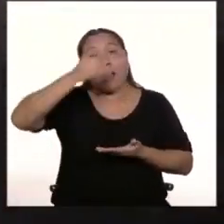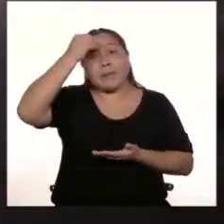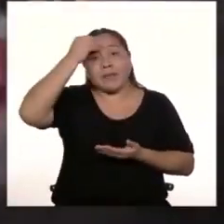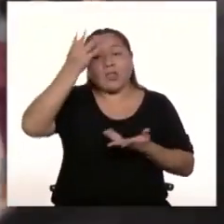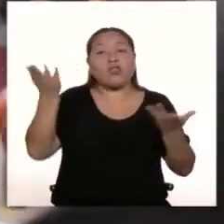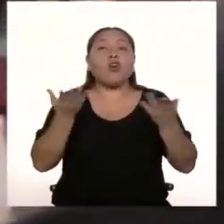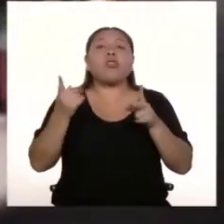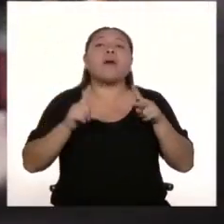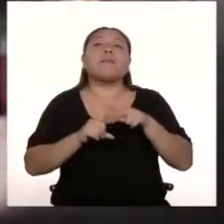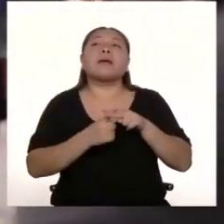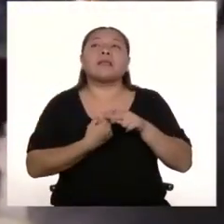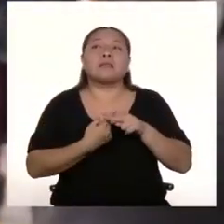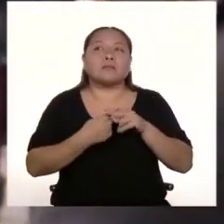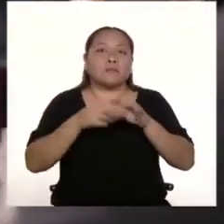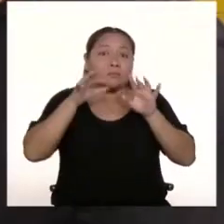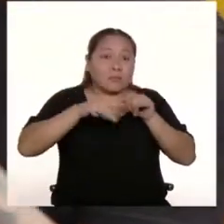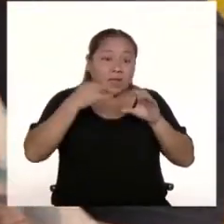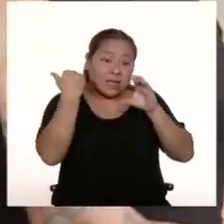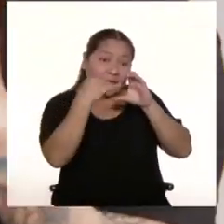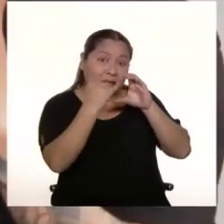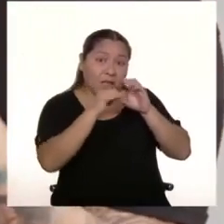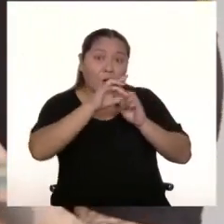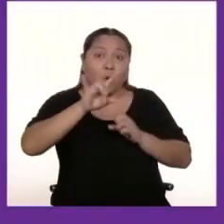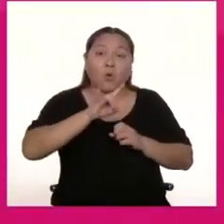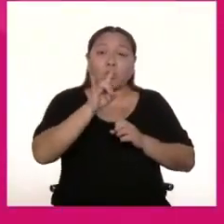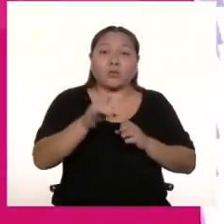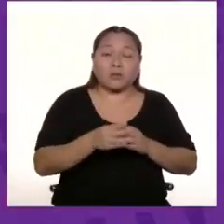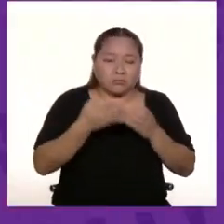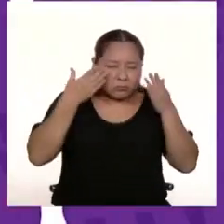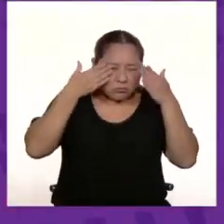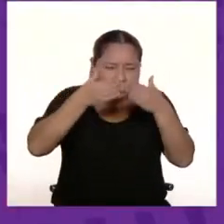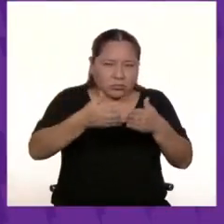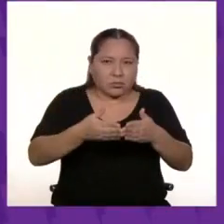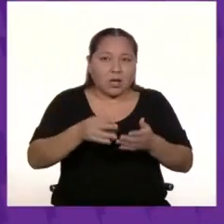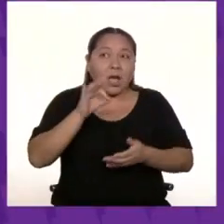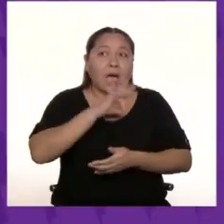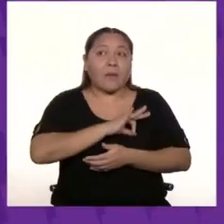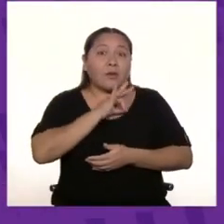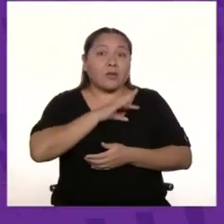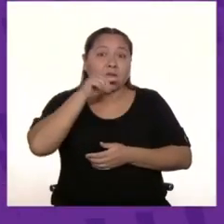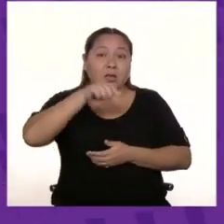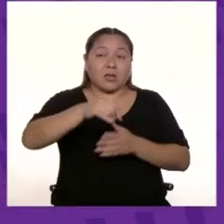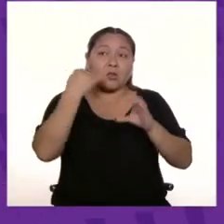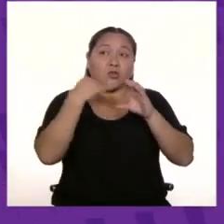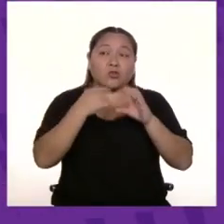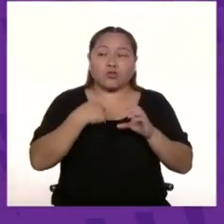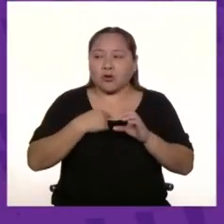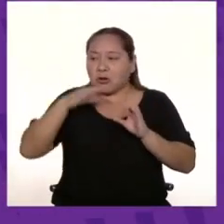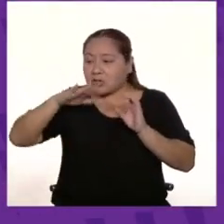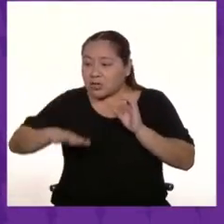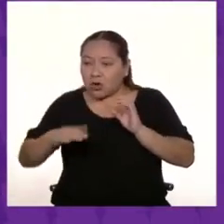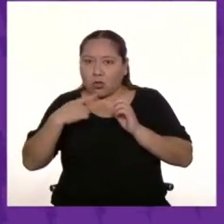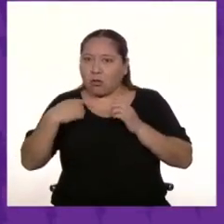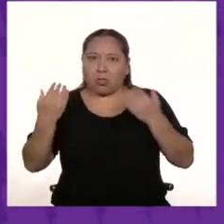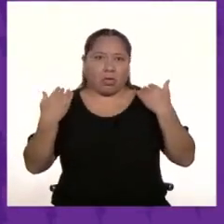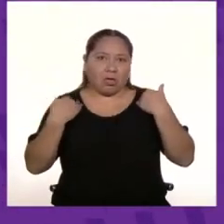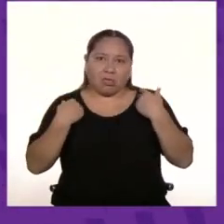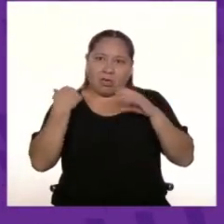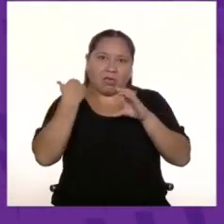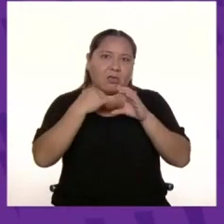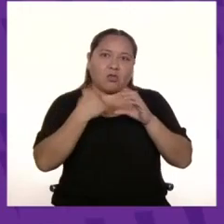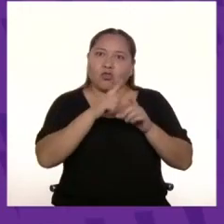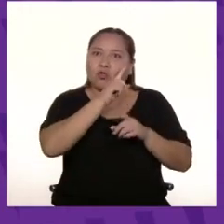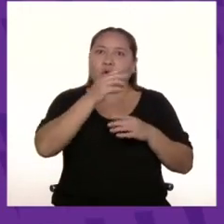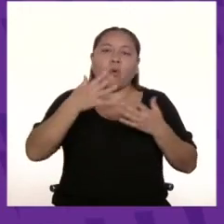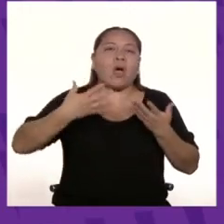internet, pucha, utilicela de manera correcta, pues, ¿no? Aprovecha esa herramienta. Yo cuando era chico no tenía internet. Y en esa época no tenía